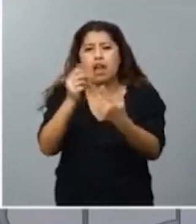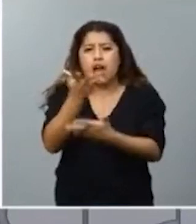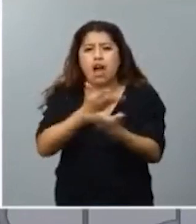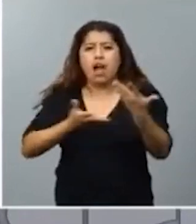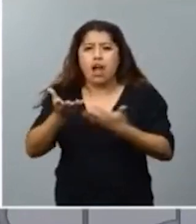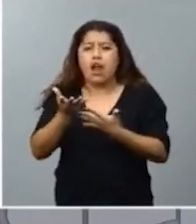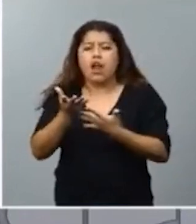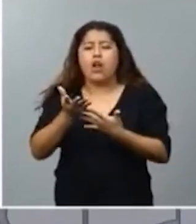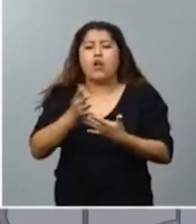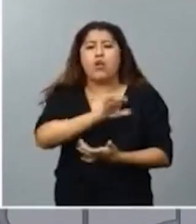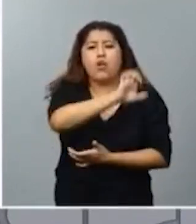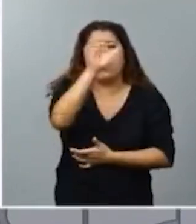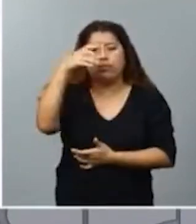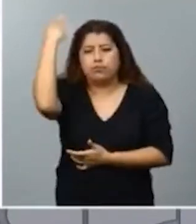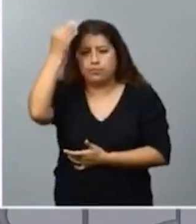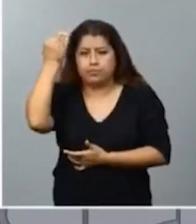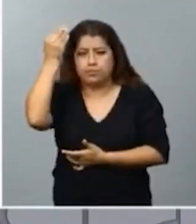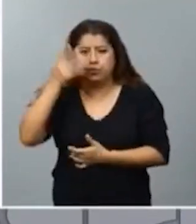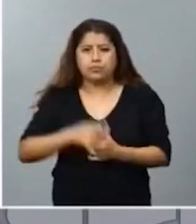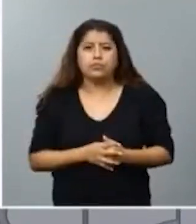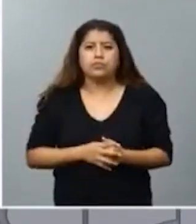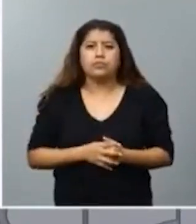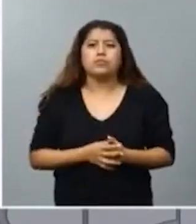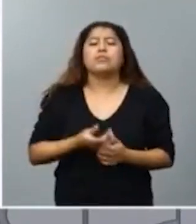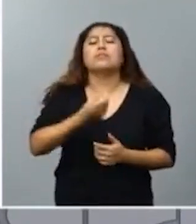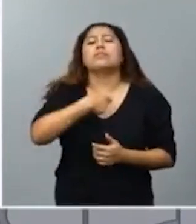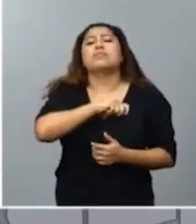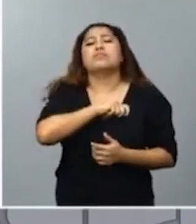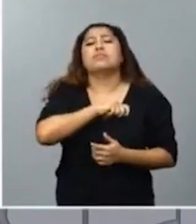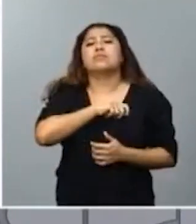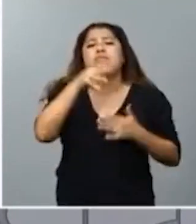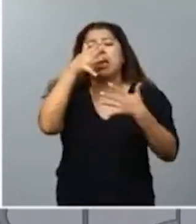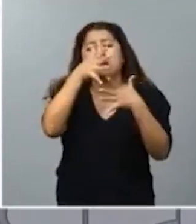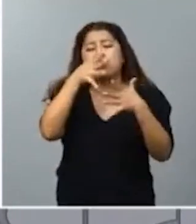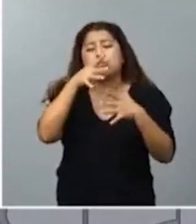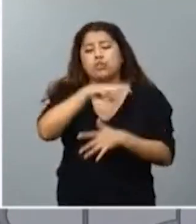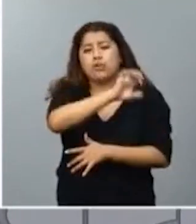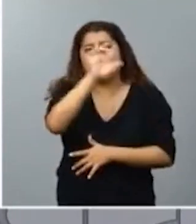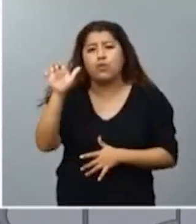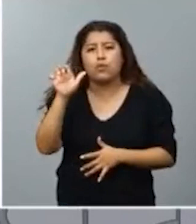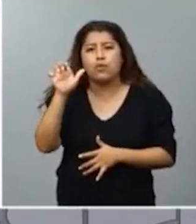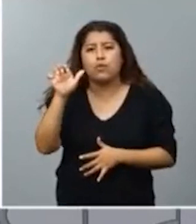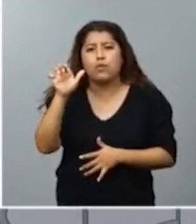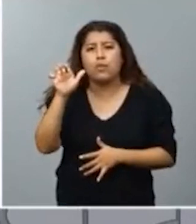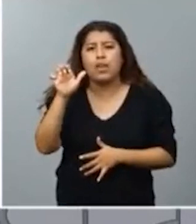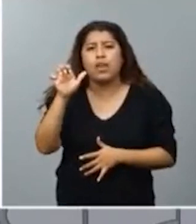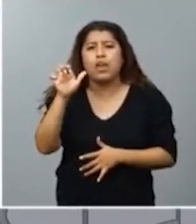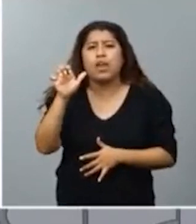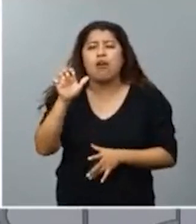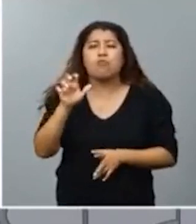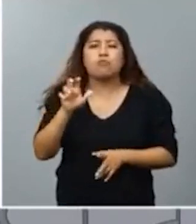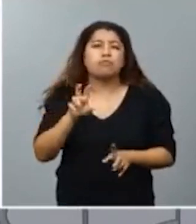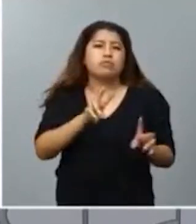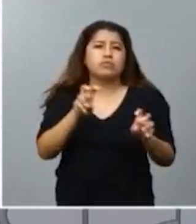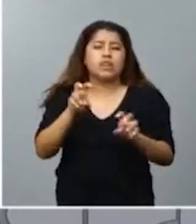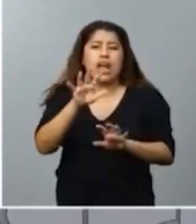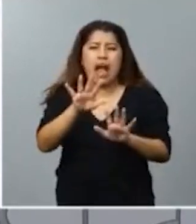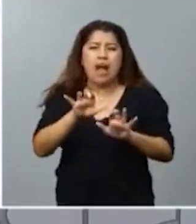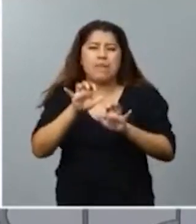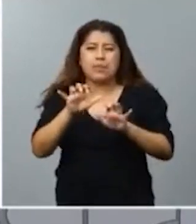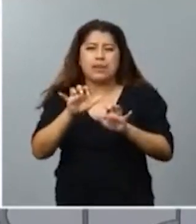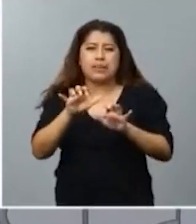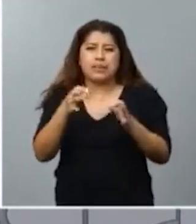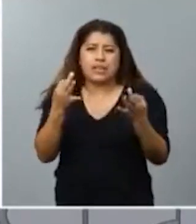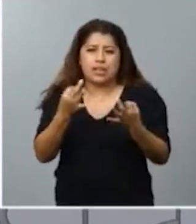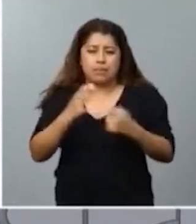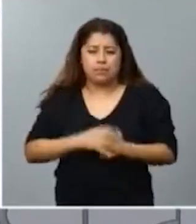por último, España ha hecho hincapié en este Consejo Europeo en algunas de las lecciones que debemos extraer de lo que está pasando en